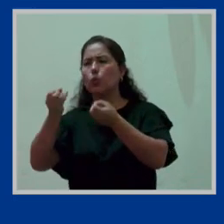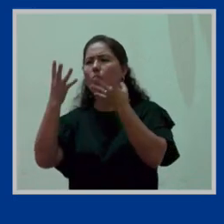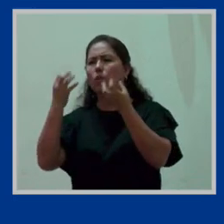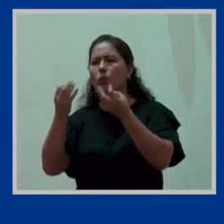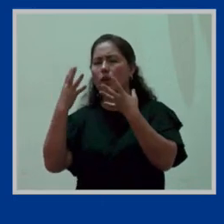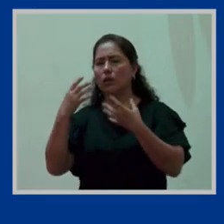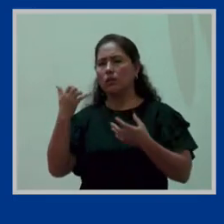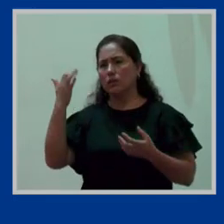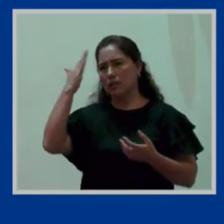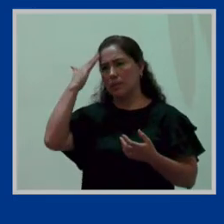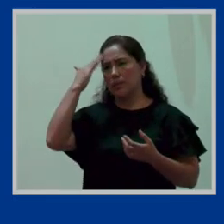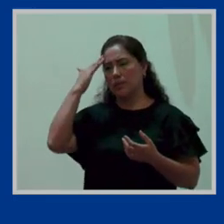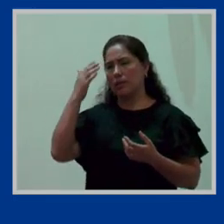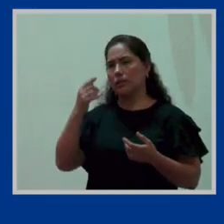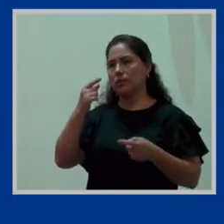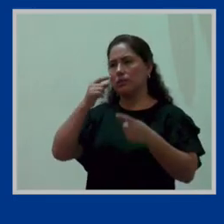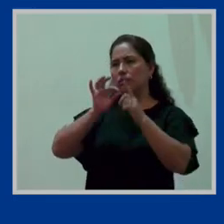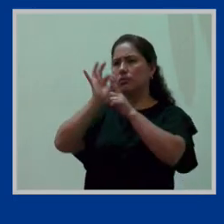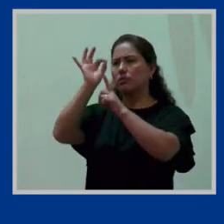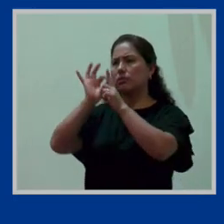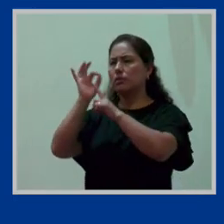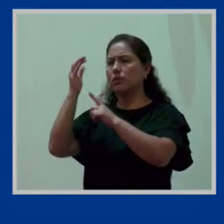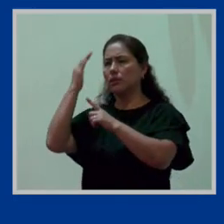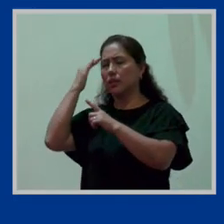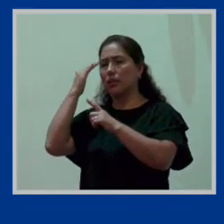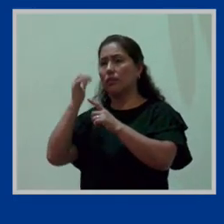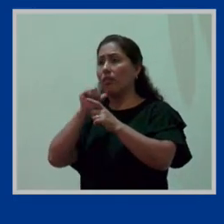e iniciar la estadística si no la tengo